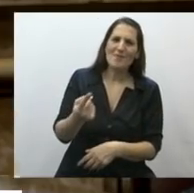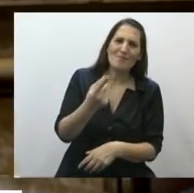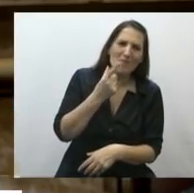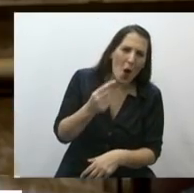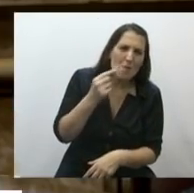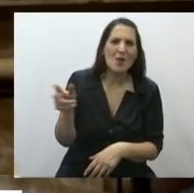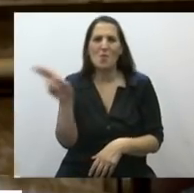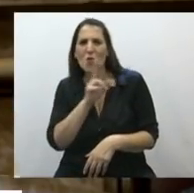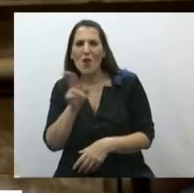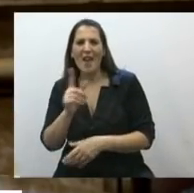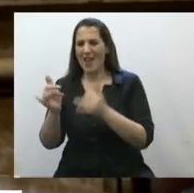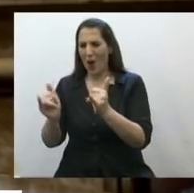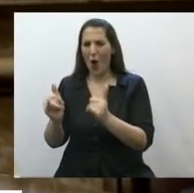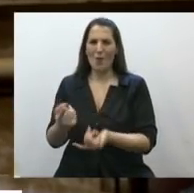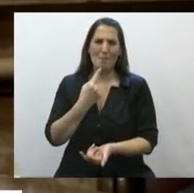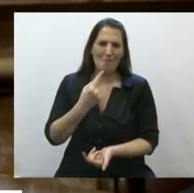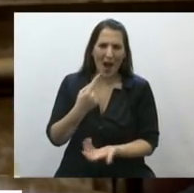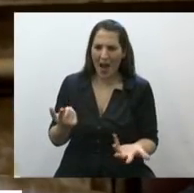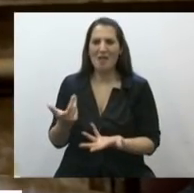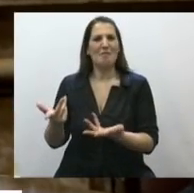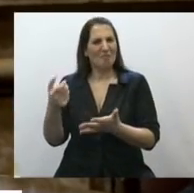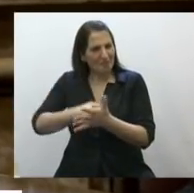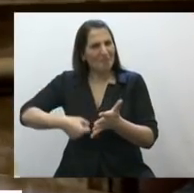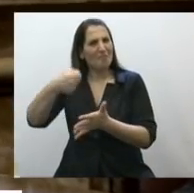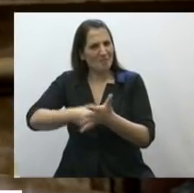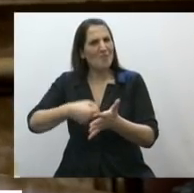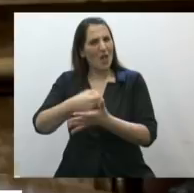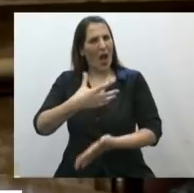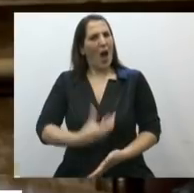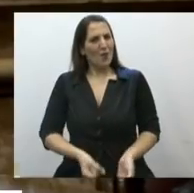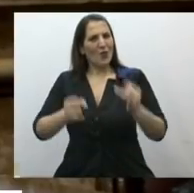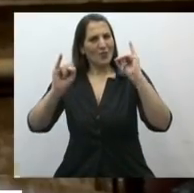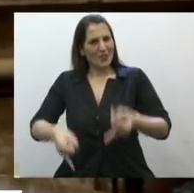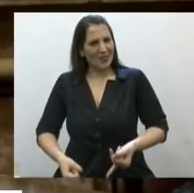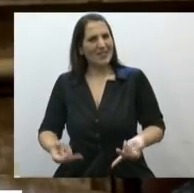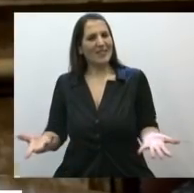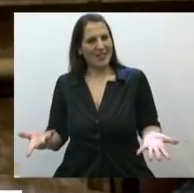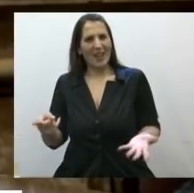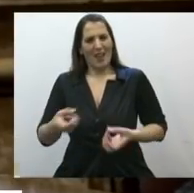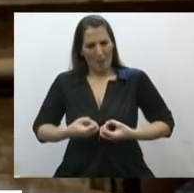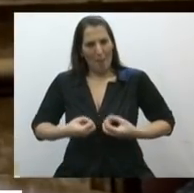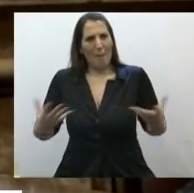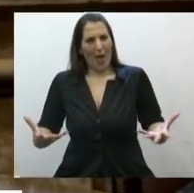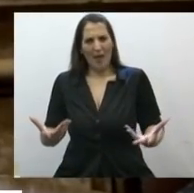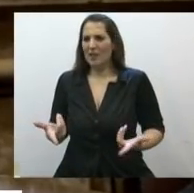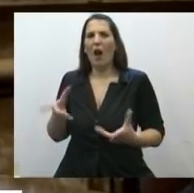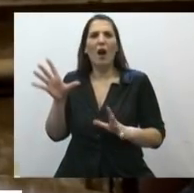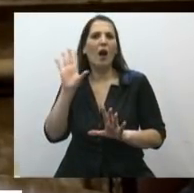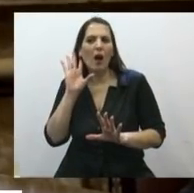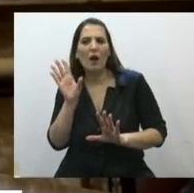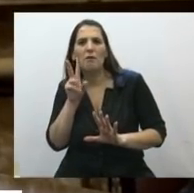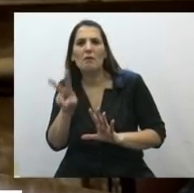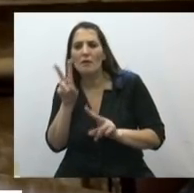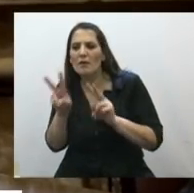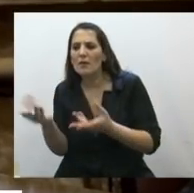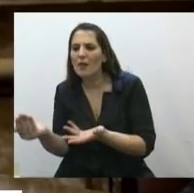que salieron a militarlo, que salieron a expresarse, que salieron a convencernos,